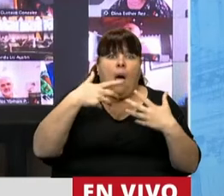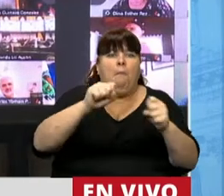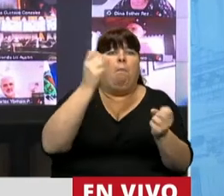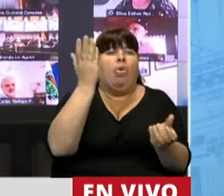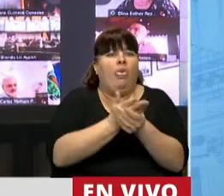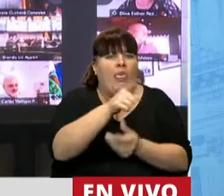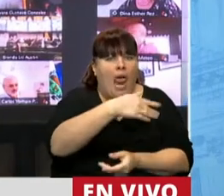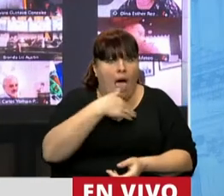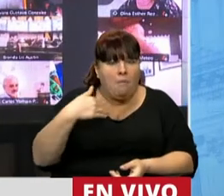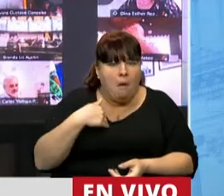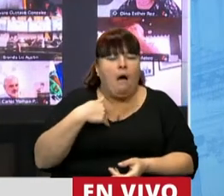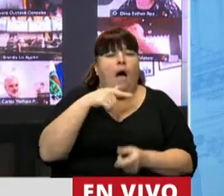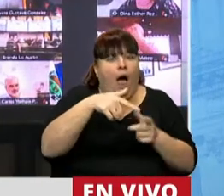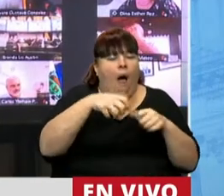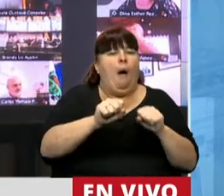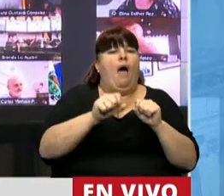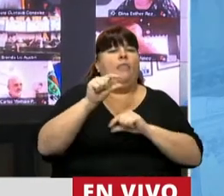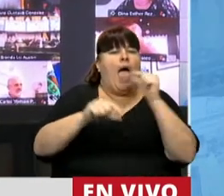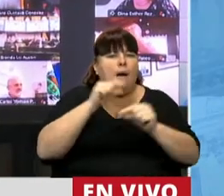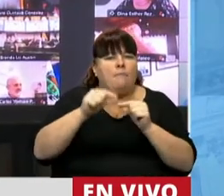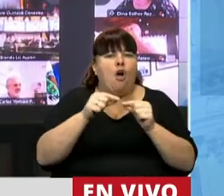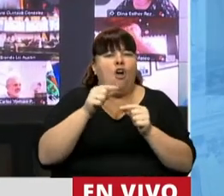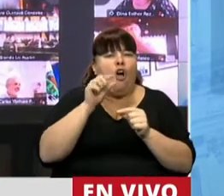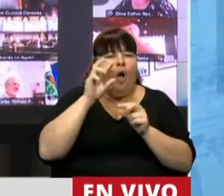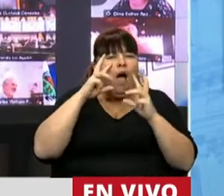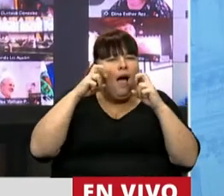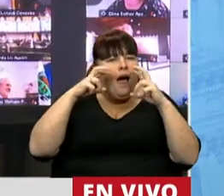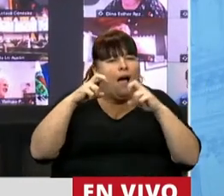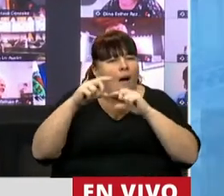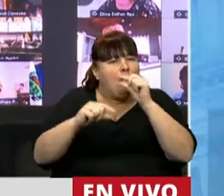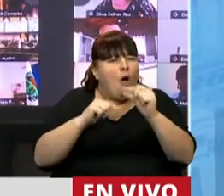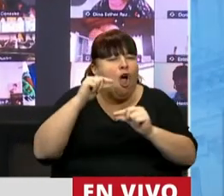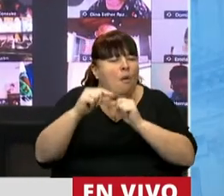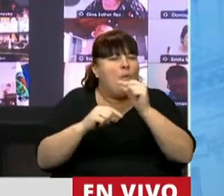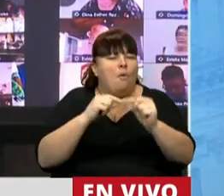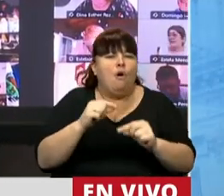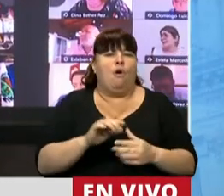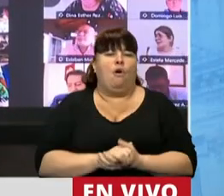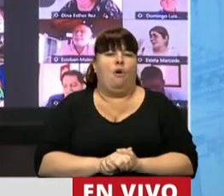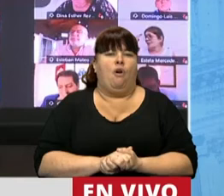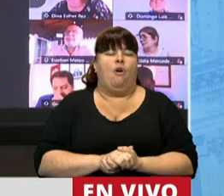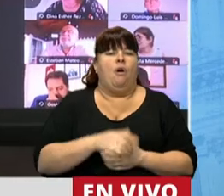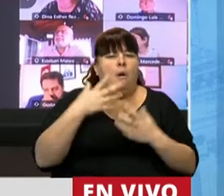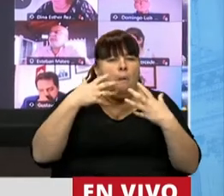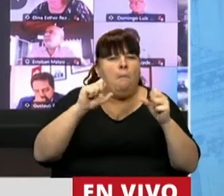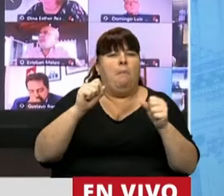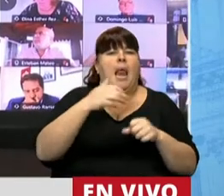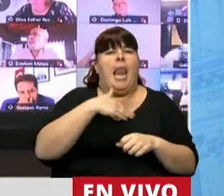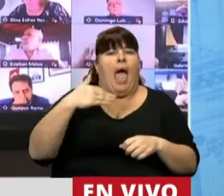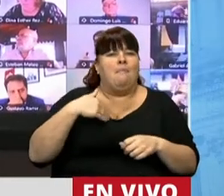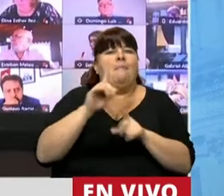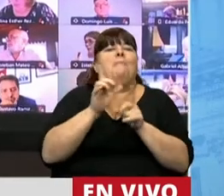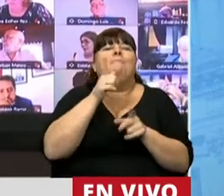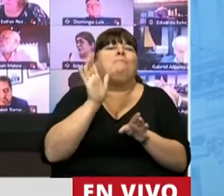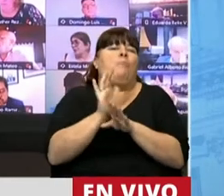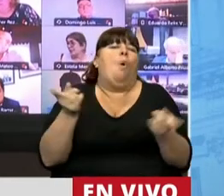pronto empezar a tirar de un hilito en la que su madre recobró vida